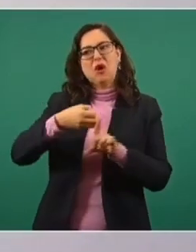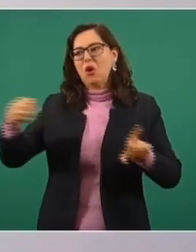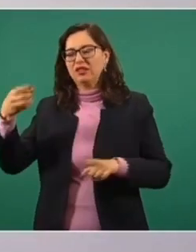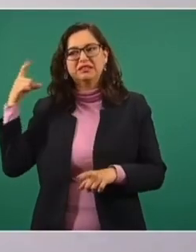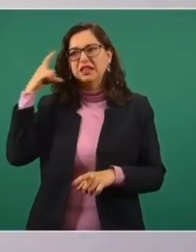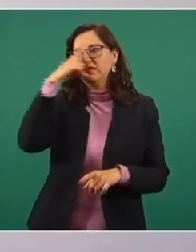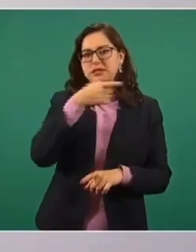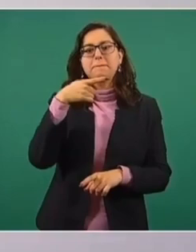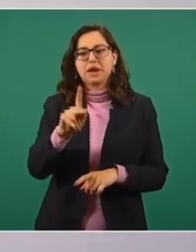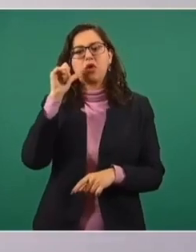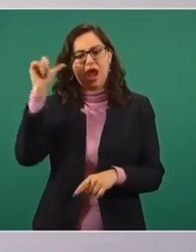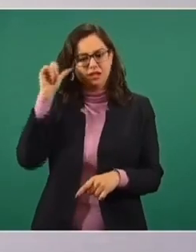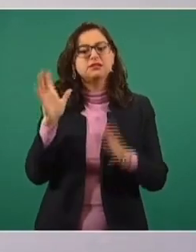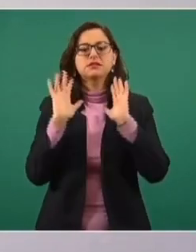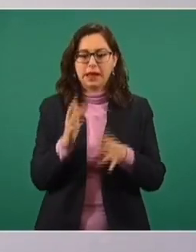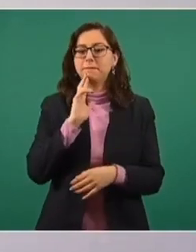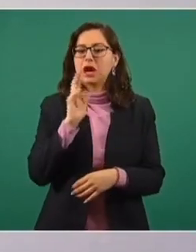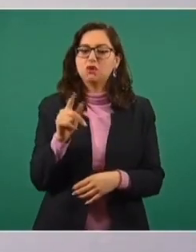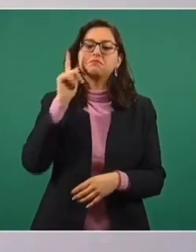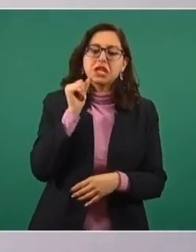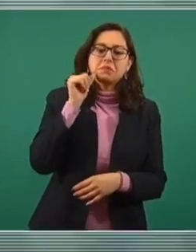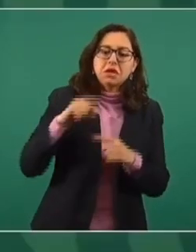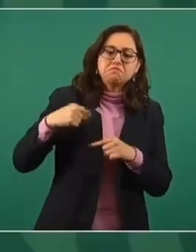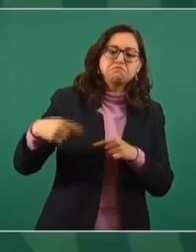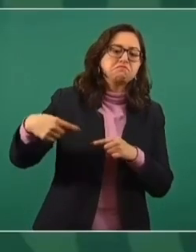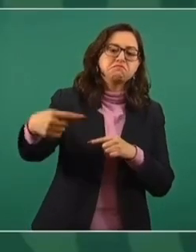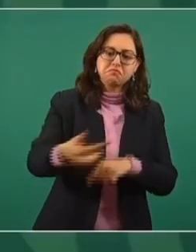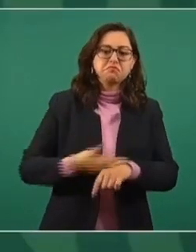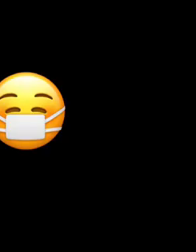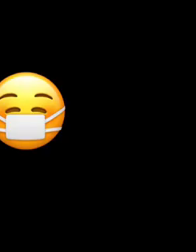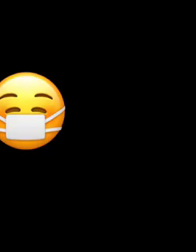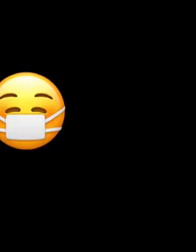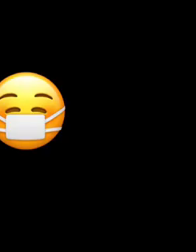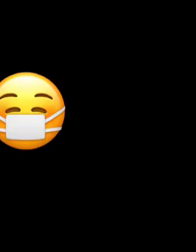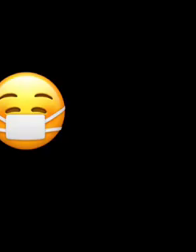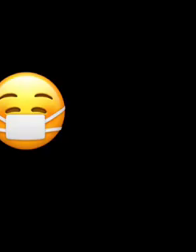ayer mejoró. Y así va a ir mejorando para seguir vacunando a los adultos mayores.